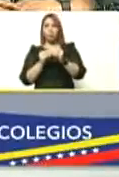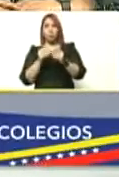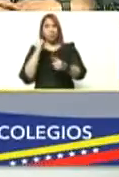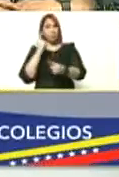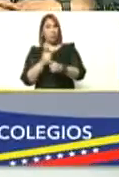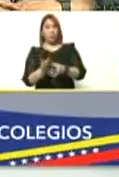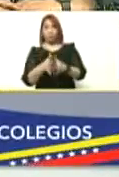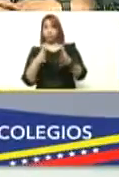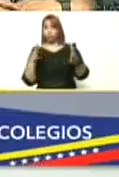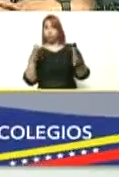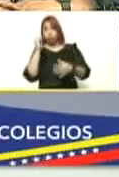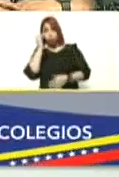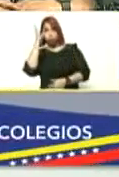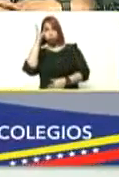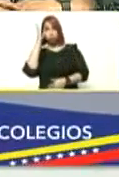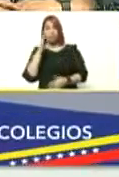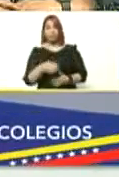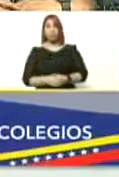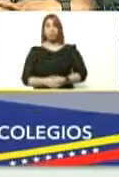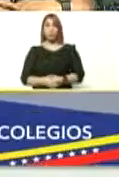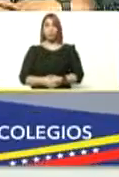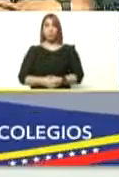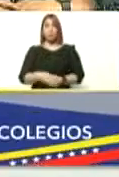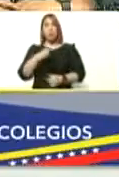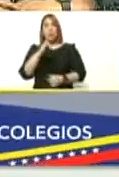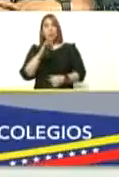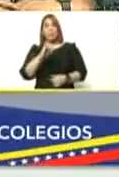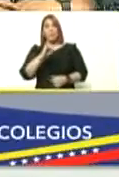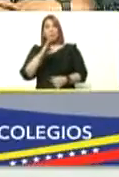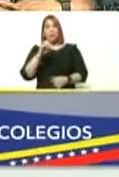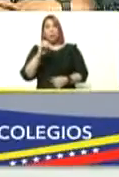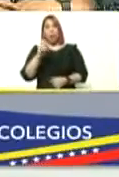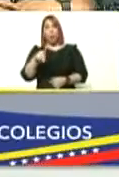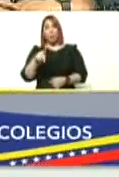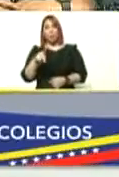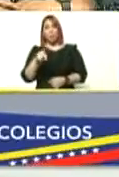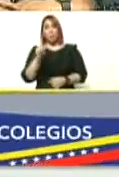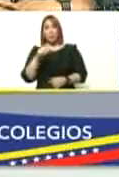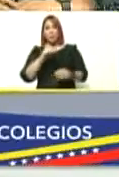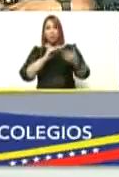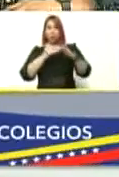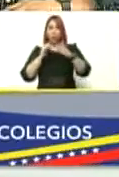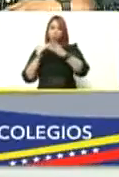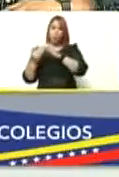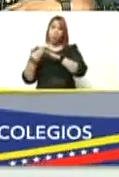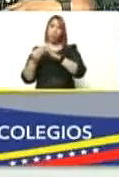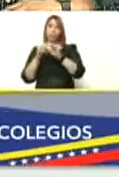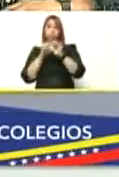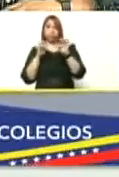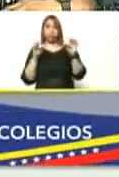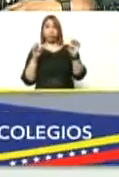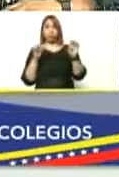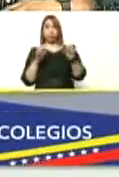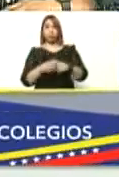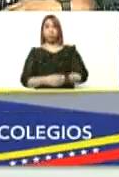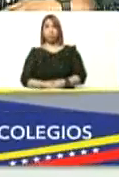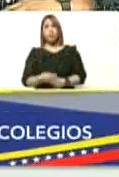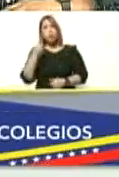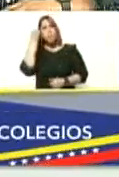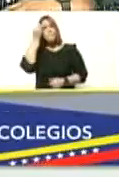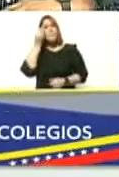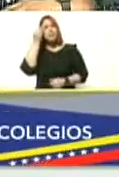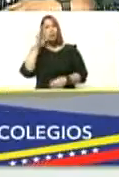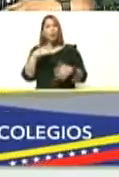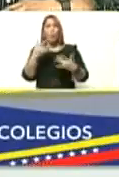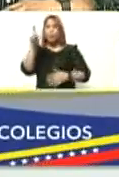haber una gran capacidad de las BRICOP una gran capacidad de la comunidad educativa fue lo que pensé cuando la